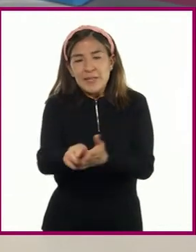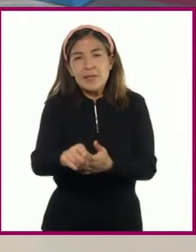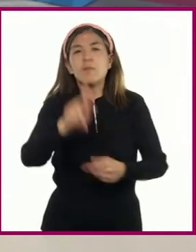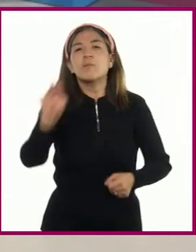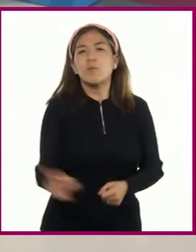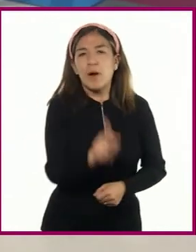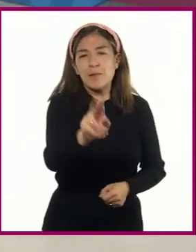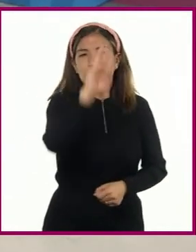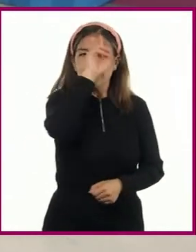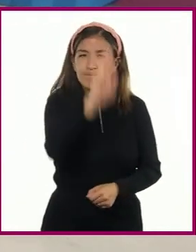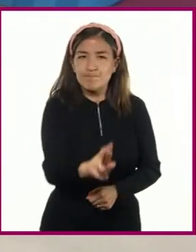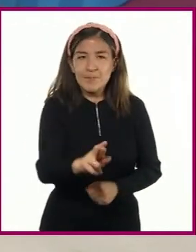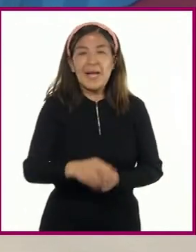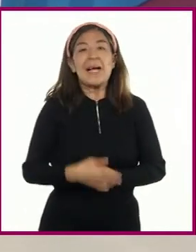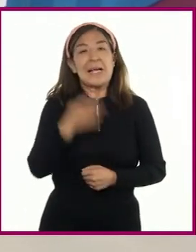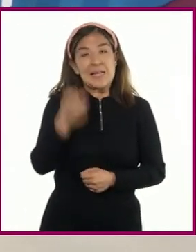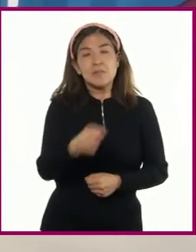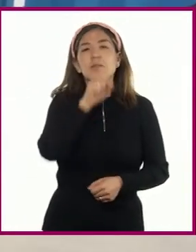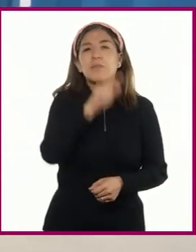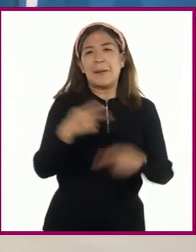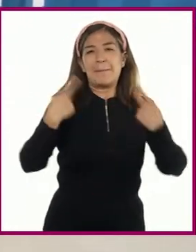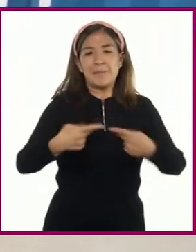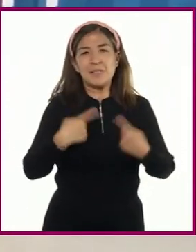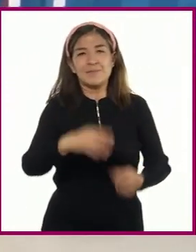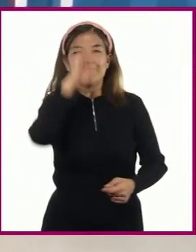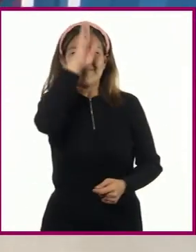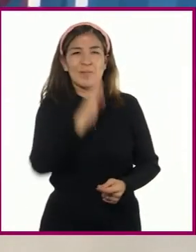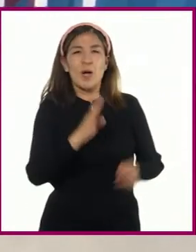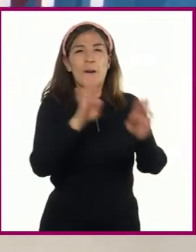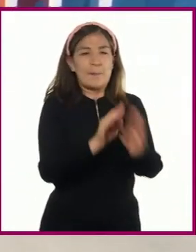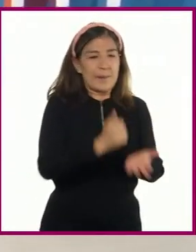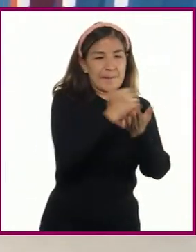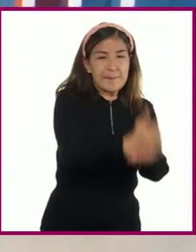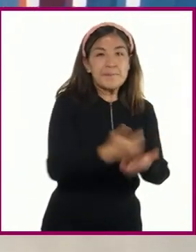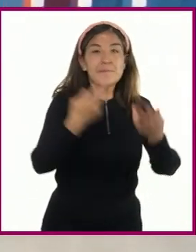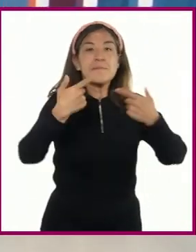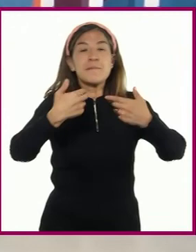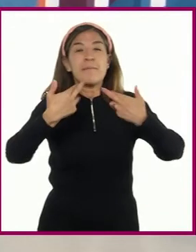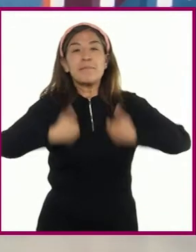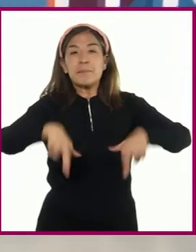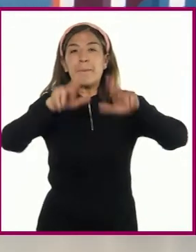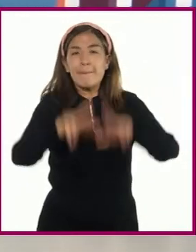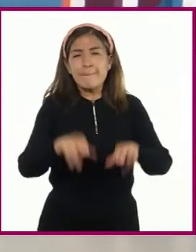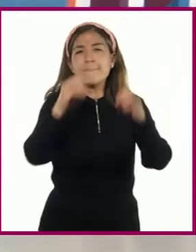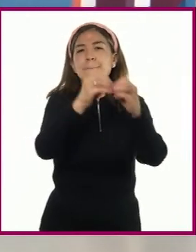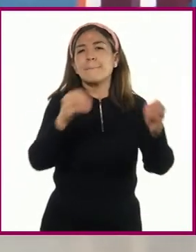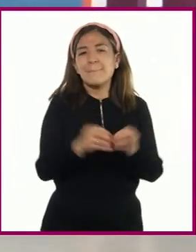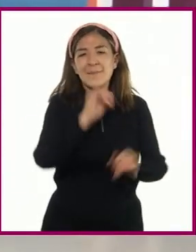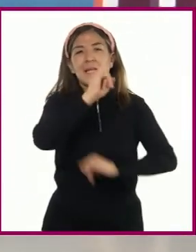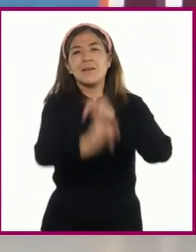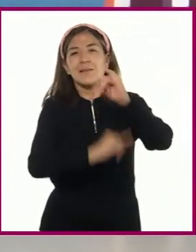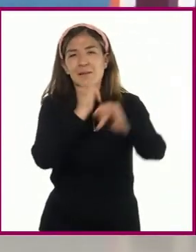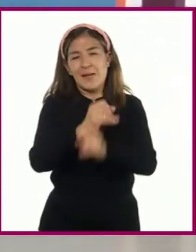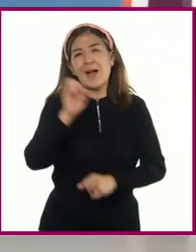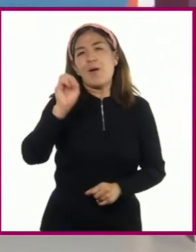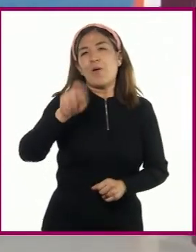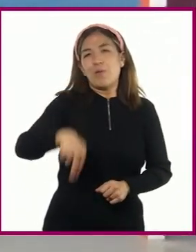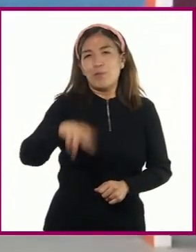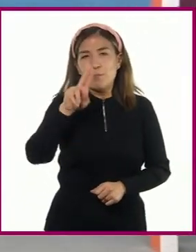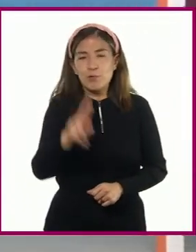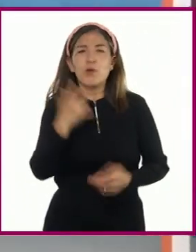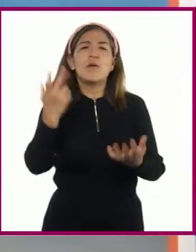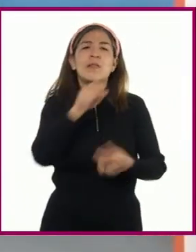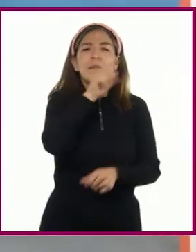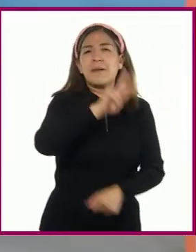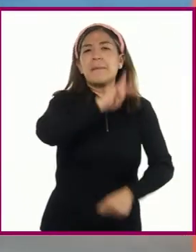En este sentido, los mediadores que pueden ser representantes de organismos internacionales como la ONU o de